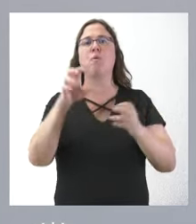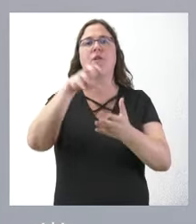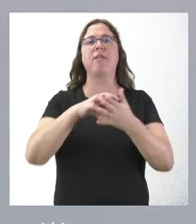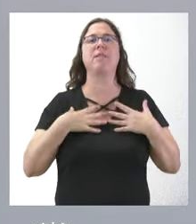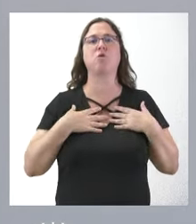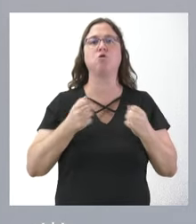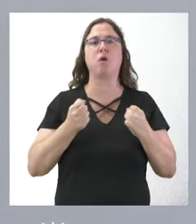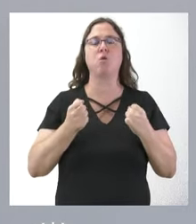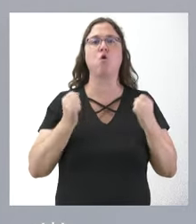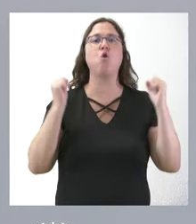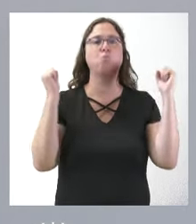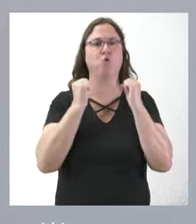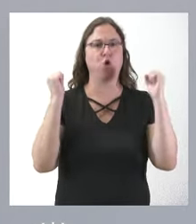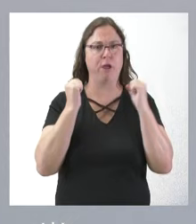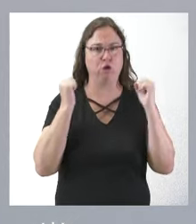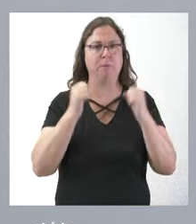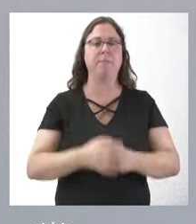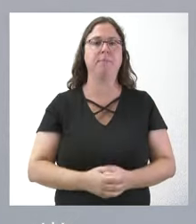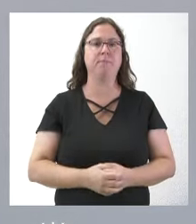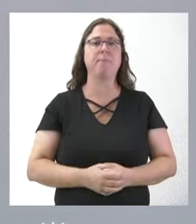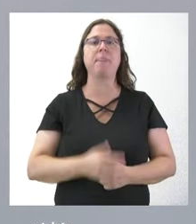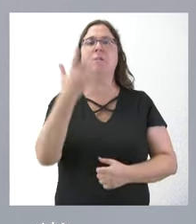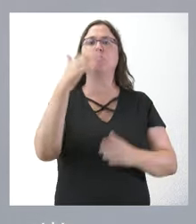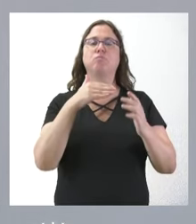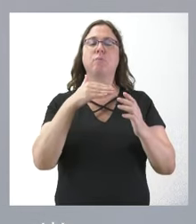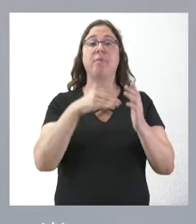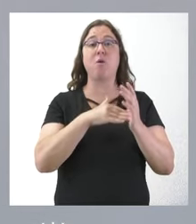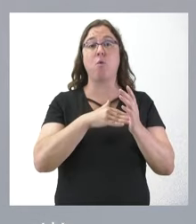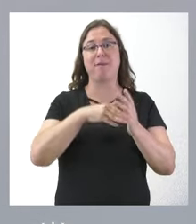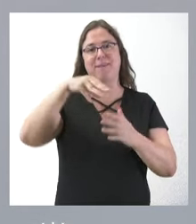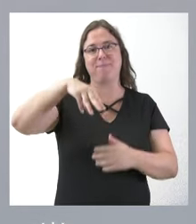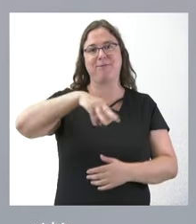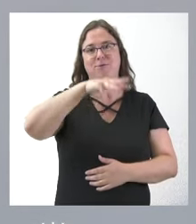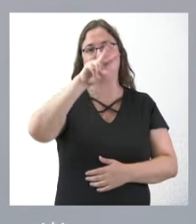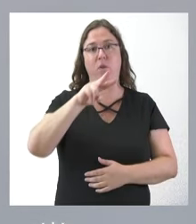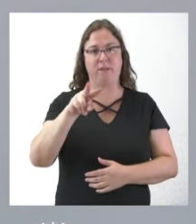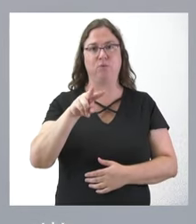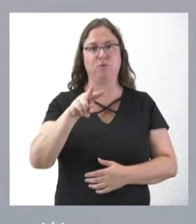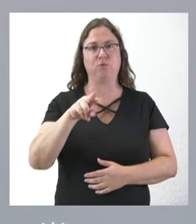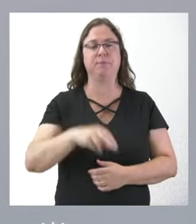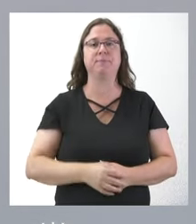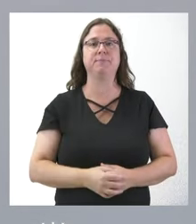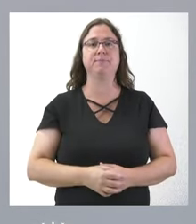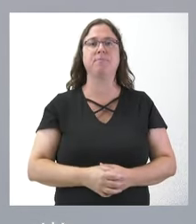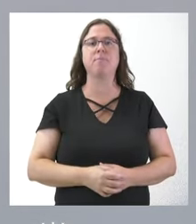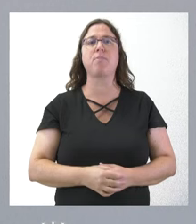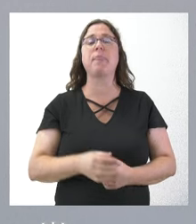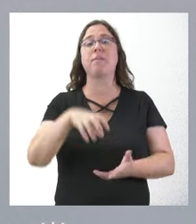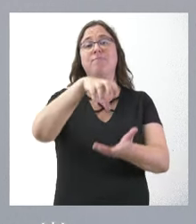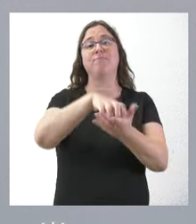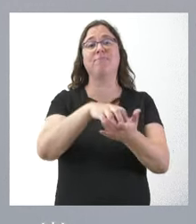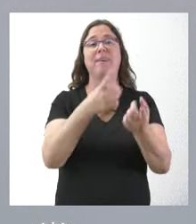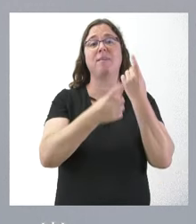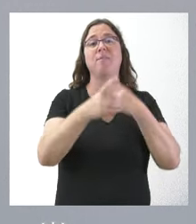Salud del Burgo de Osma. Son 5.000 metros cuadrados. Nuevas consultas de